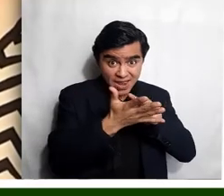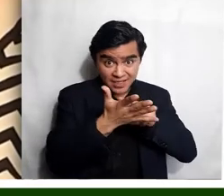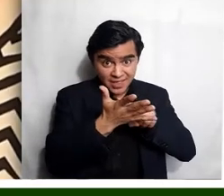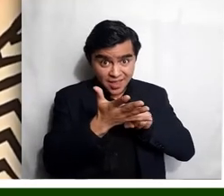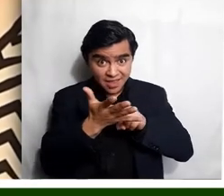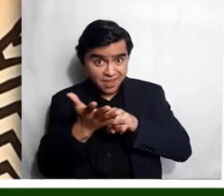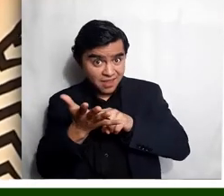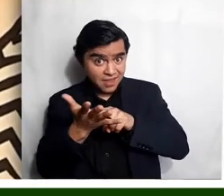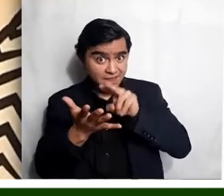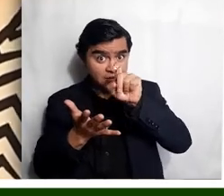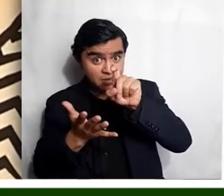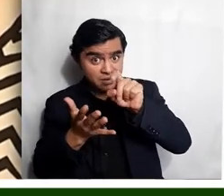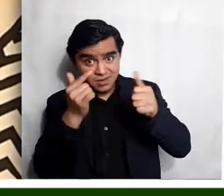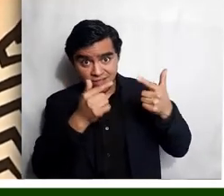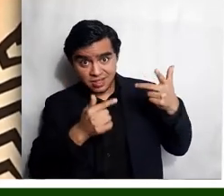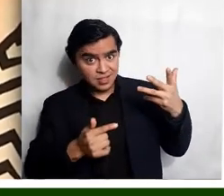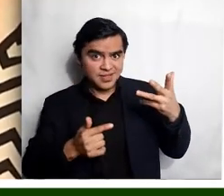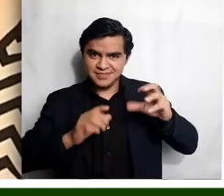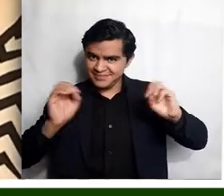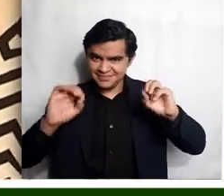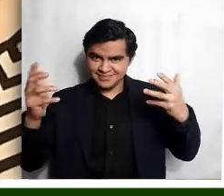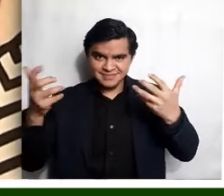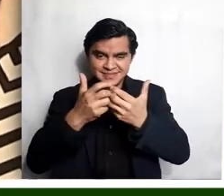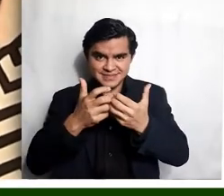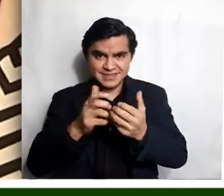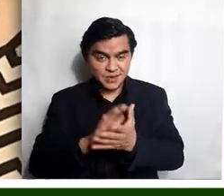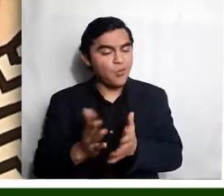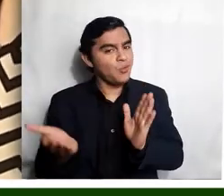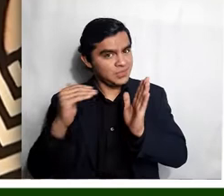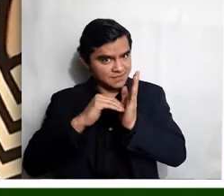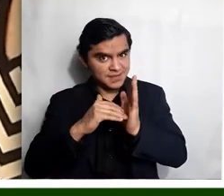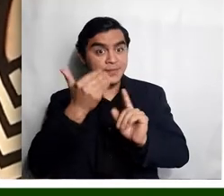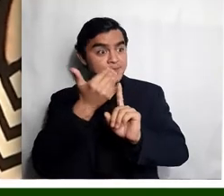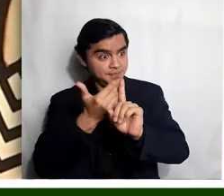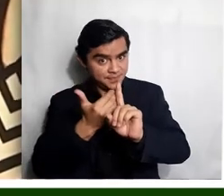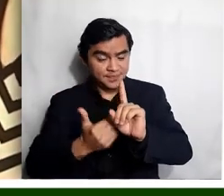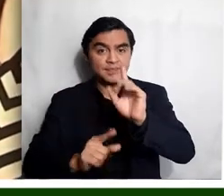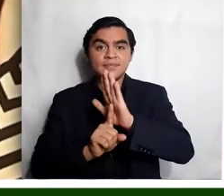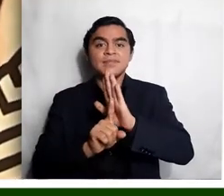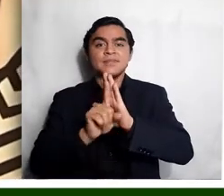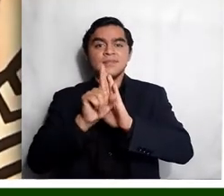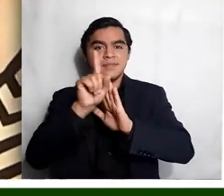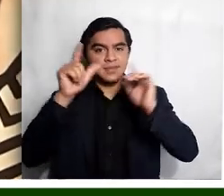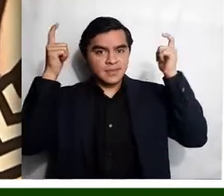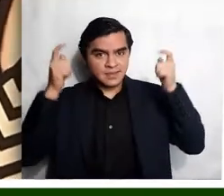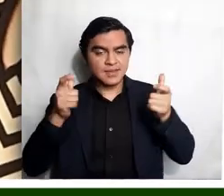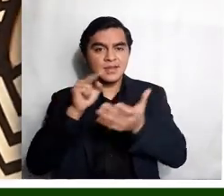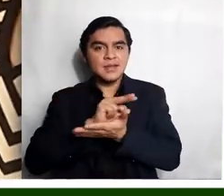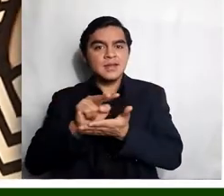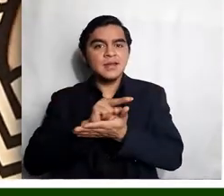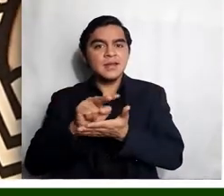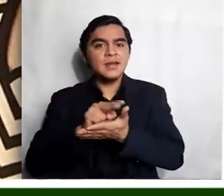alargada, con señora, con rima con niño. Una señora muy alargada, con el sombrero